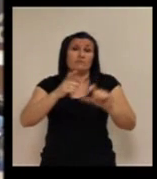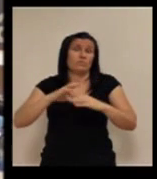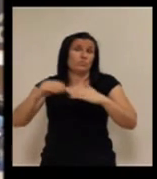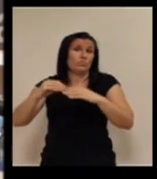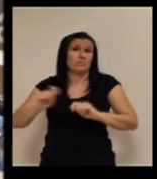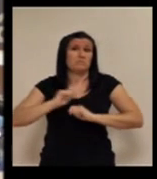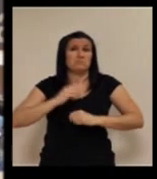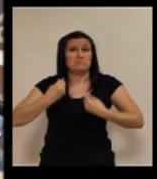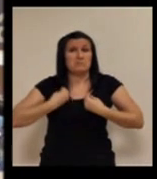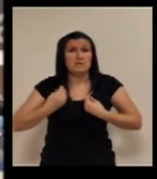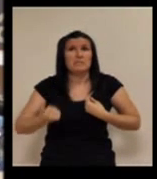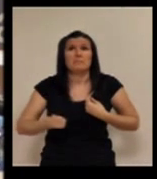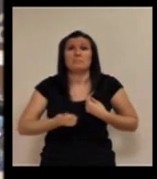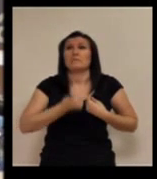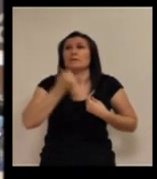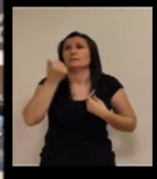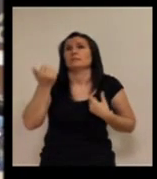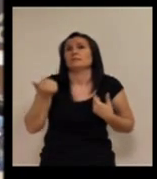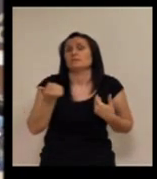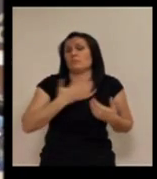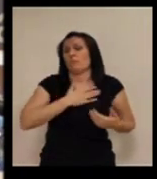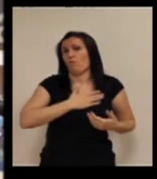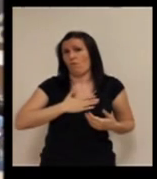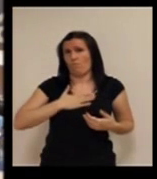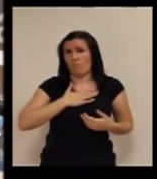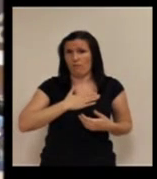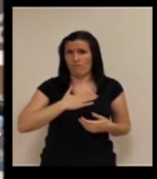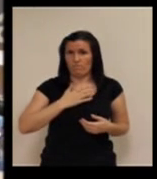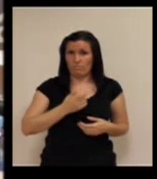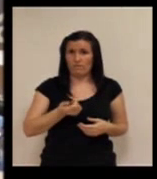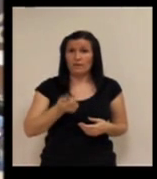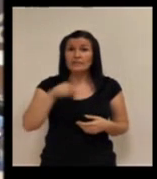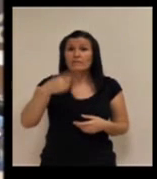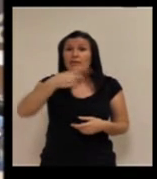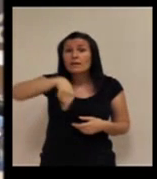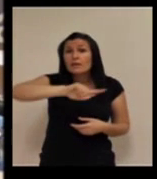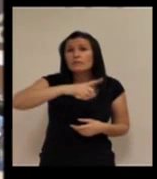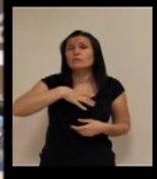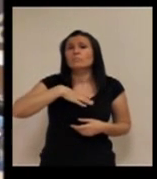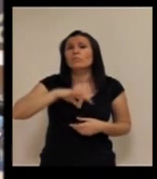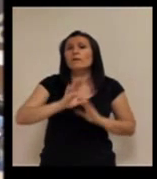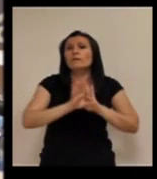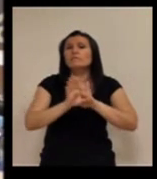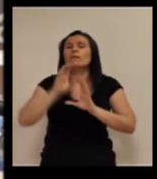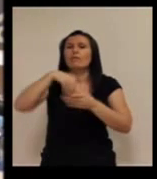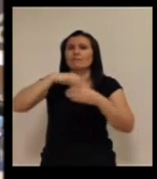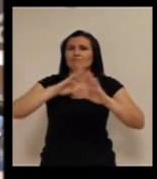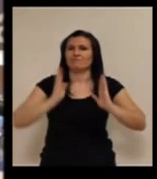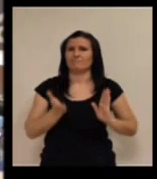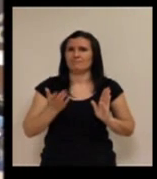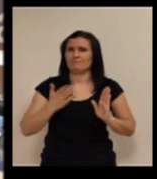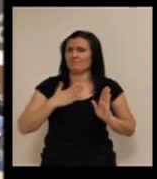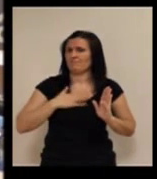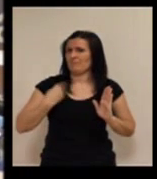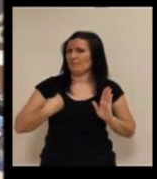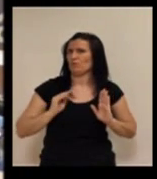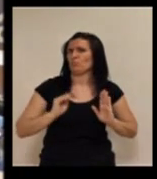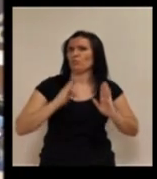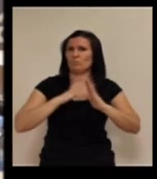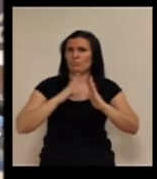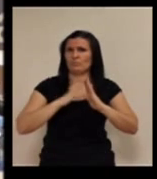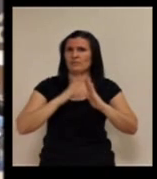algo mucho más cómodo, ¿no? Y sobre todo que ellos puedan permanecer en su domicilio, que al final es